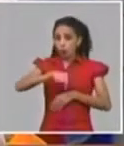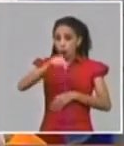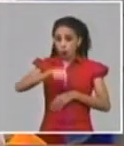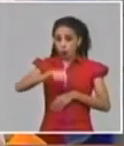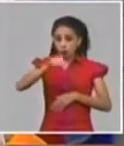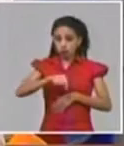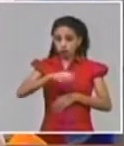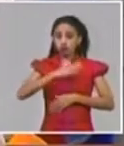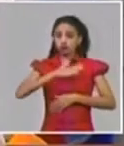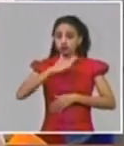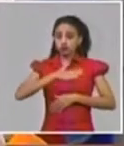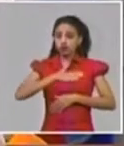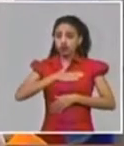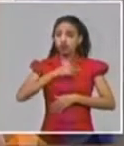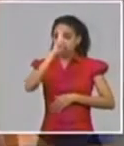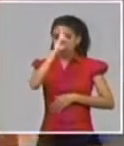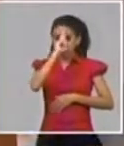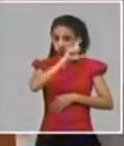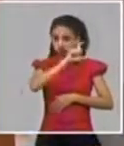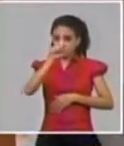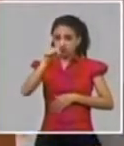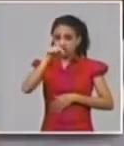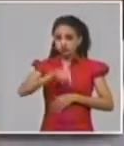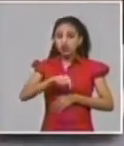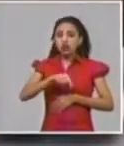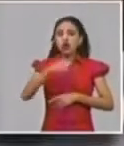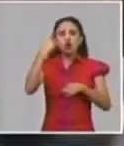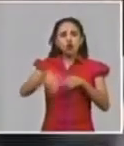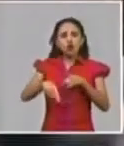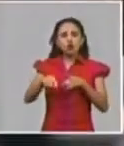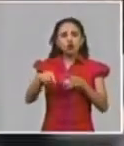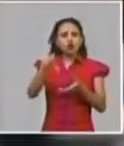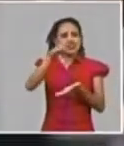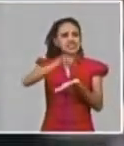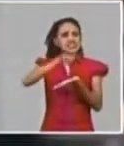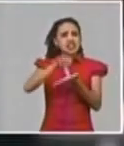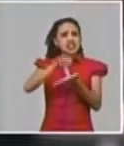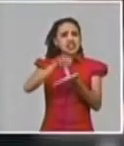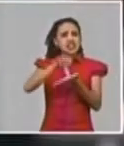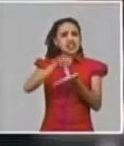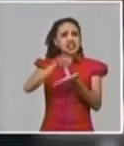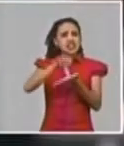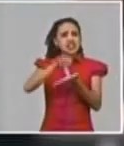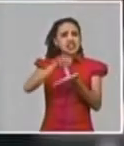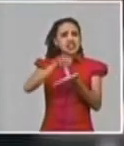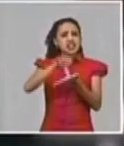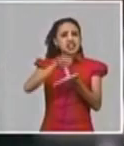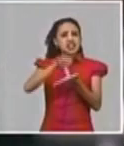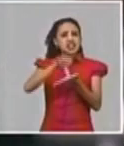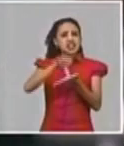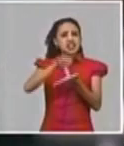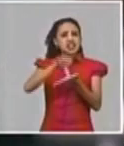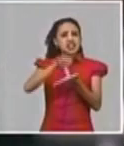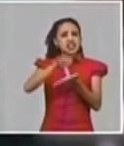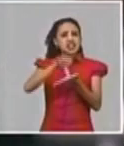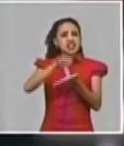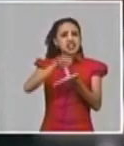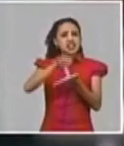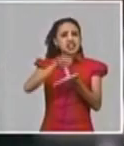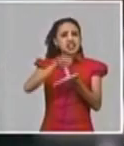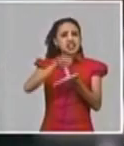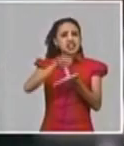en nuestras instituciones hospitalarias. En los centros de vigilancia tenemos más de 5.000 personas que se están estudiando.